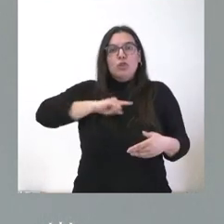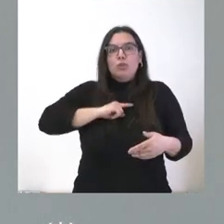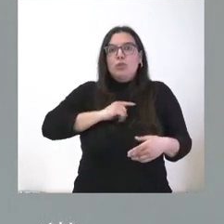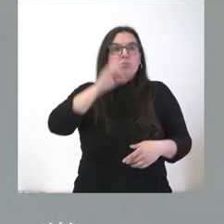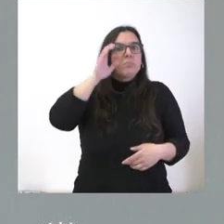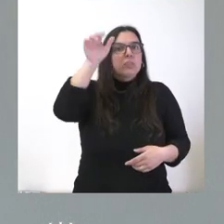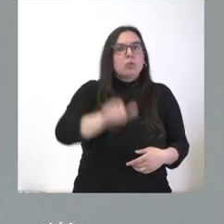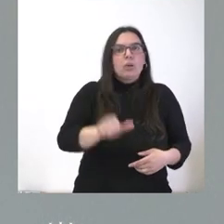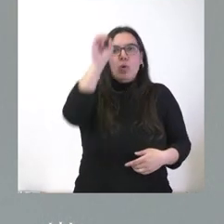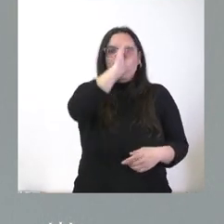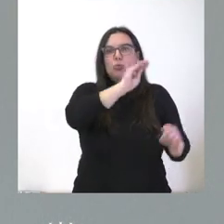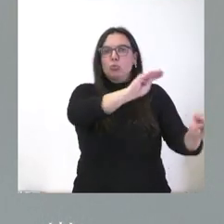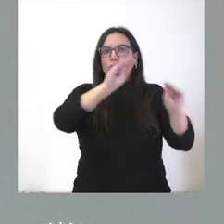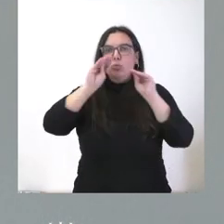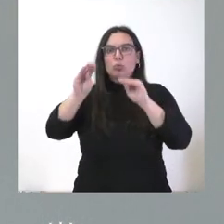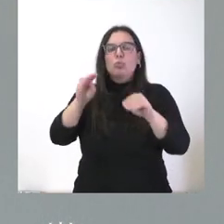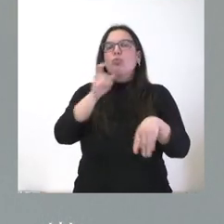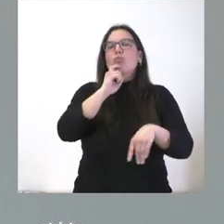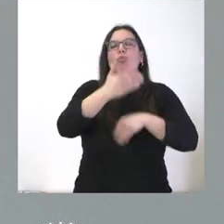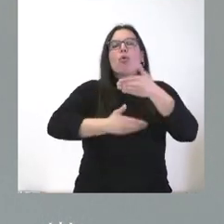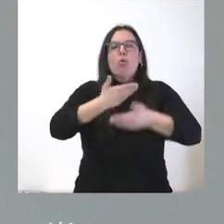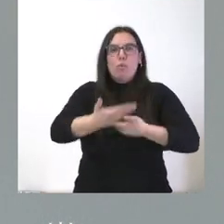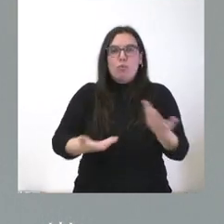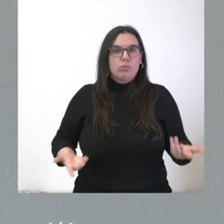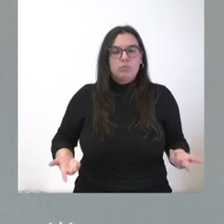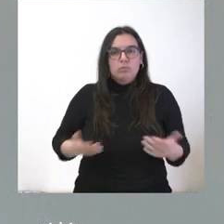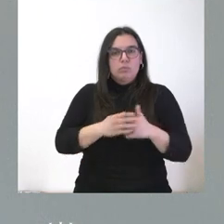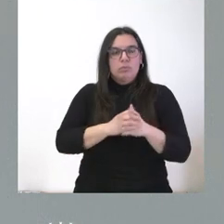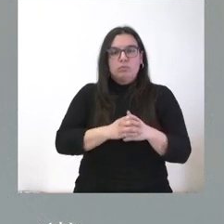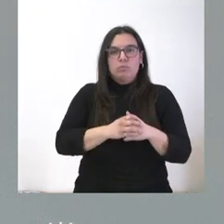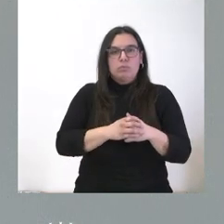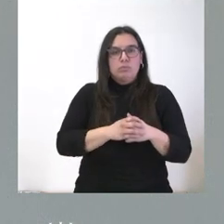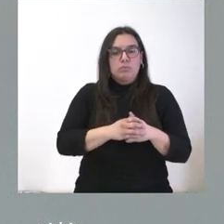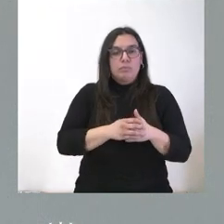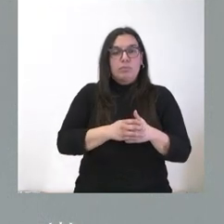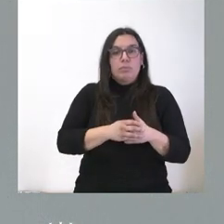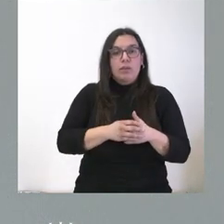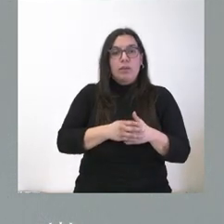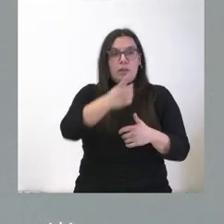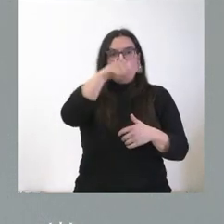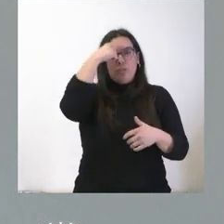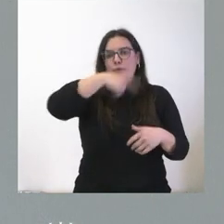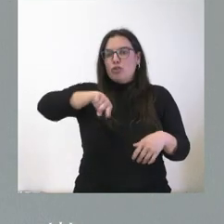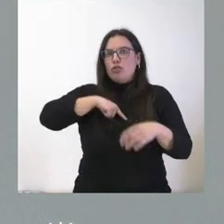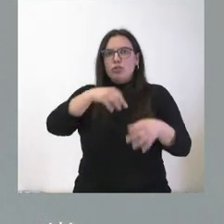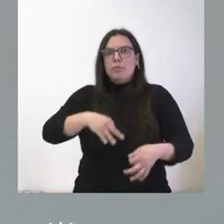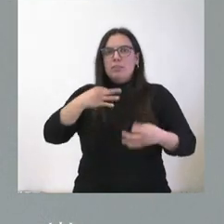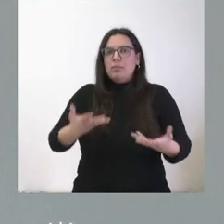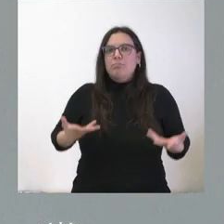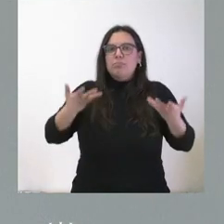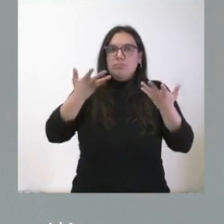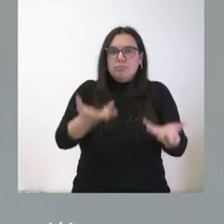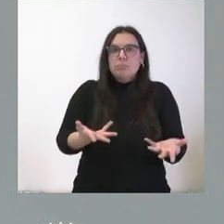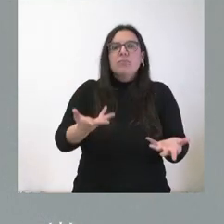escuchar su posición en torno a cómo lo quieren hacer y cómo nosotros saben que nos tienen siempre en la disposición de saber